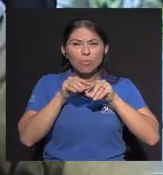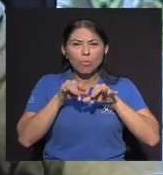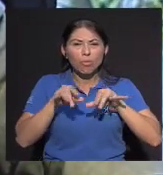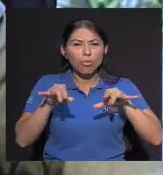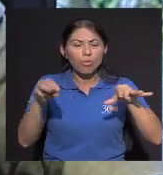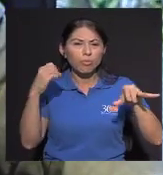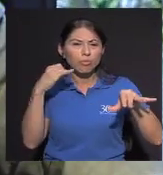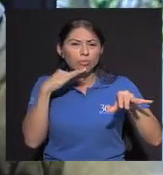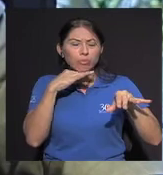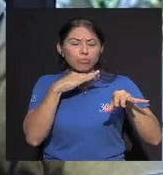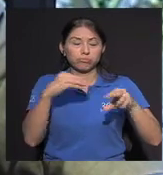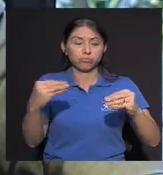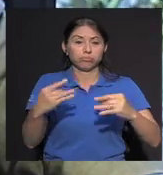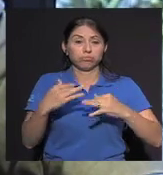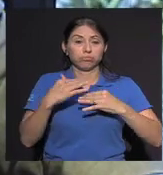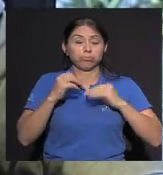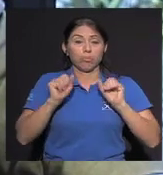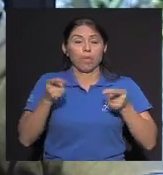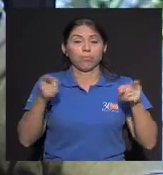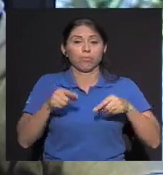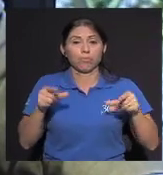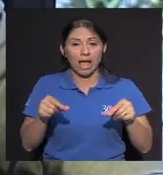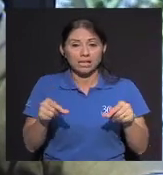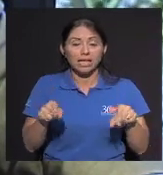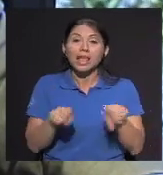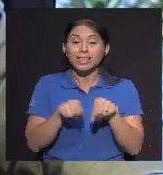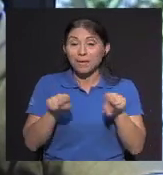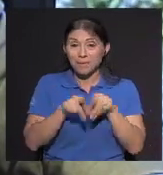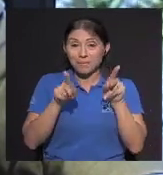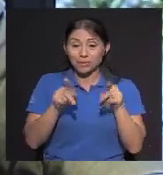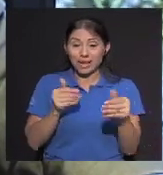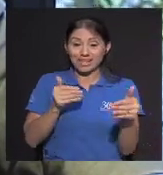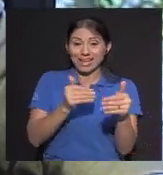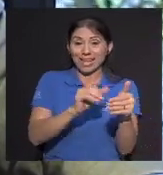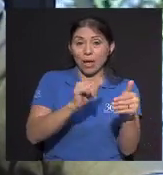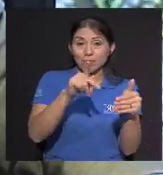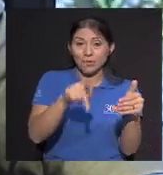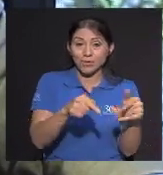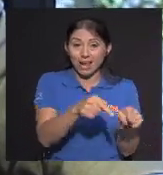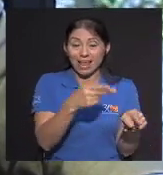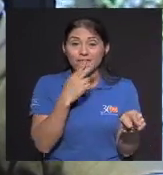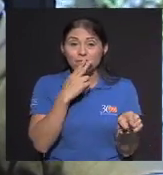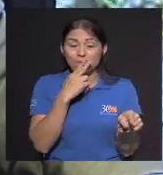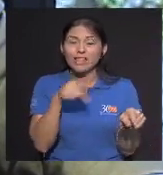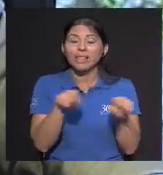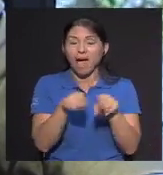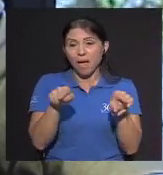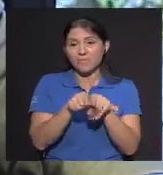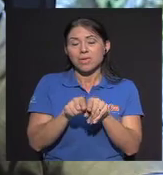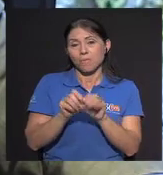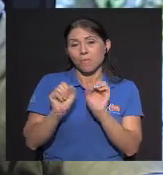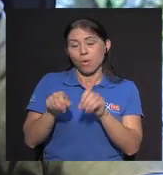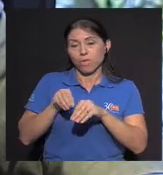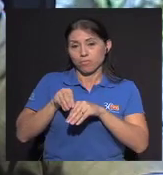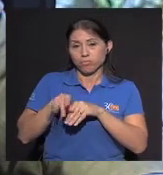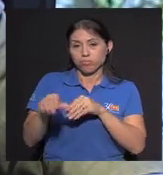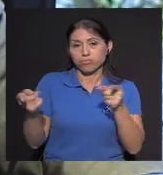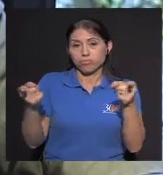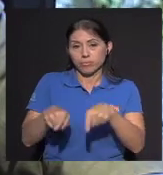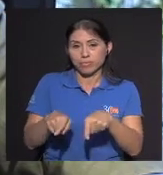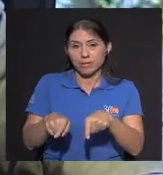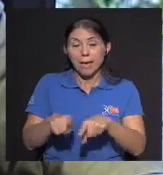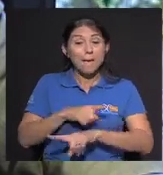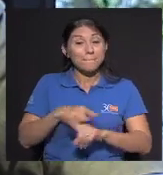carcinogénicos Que estamos Recibiendo El fumador pasivo Pero si queda claro Que a partir De la época